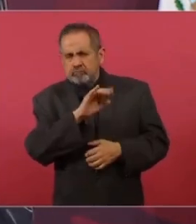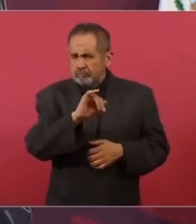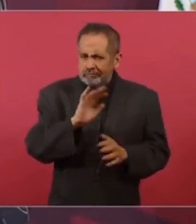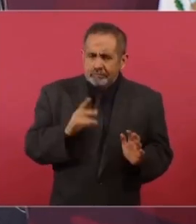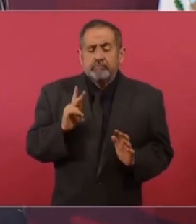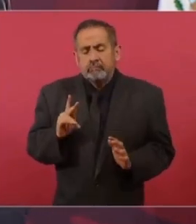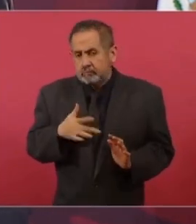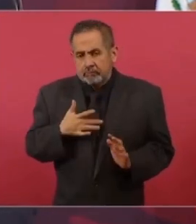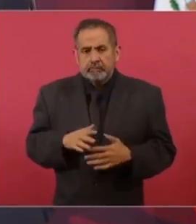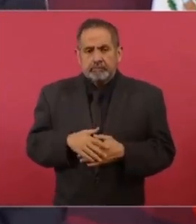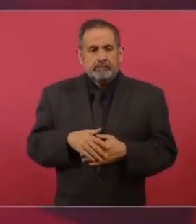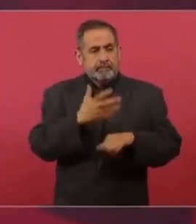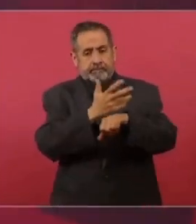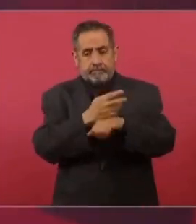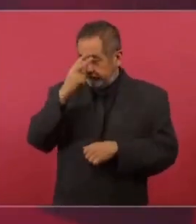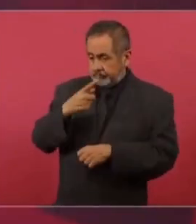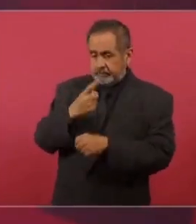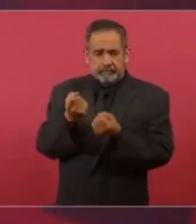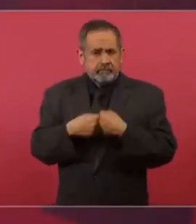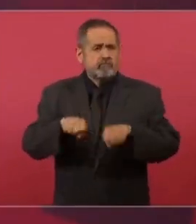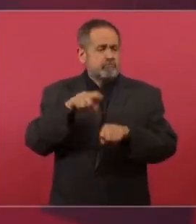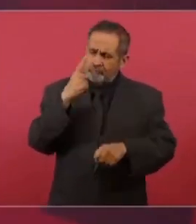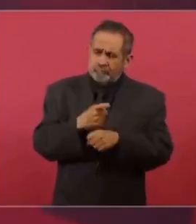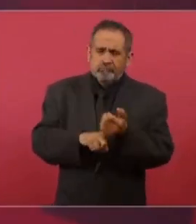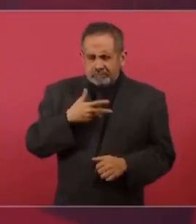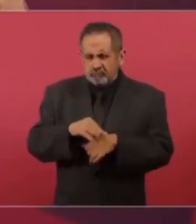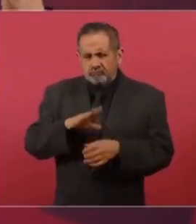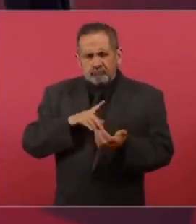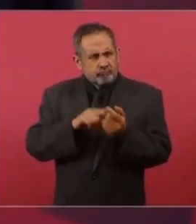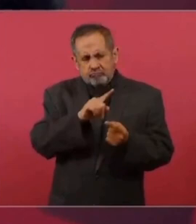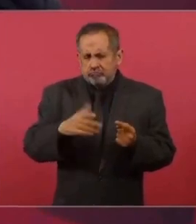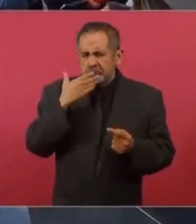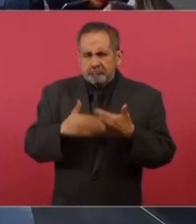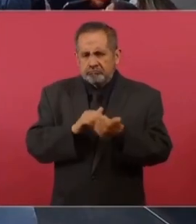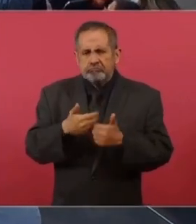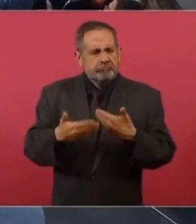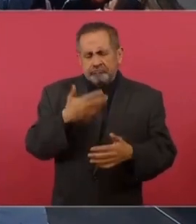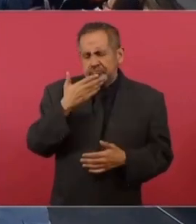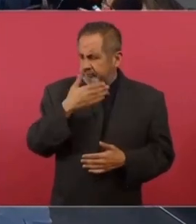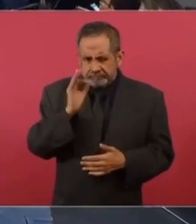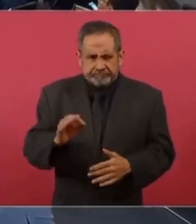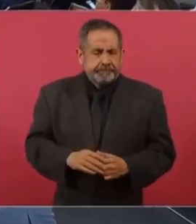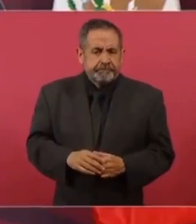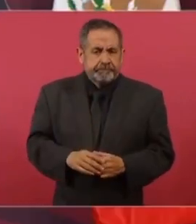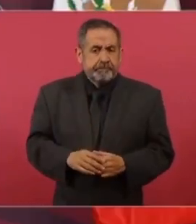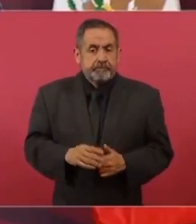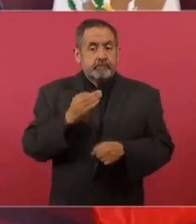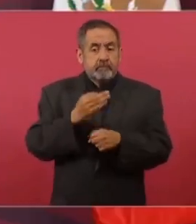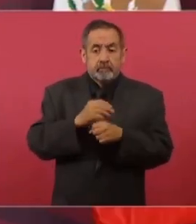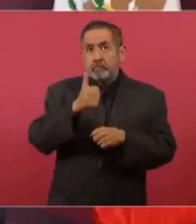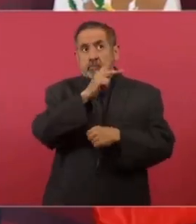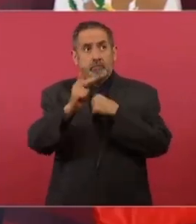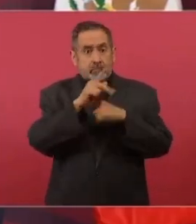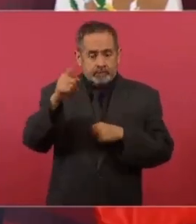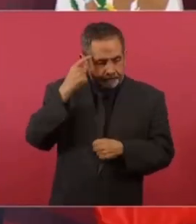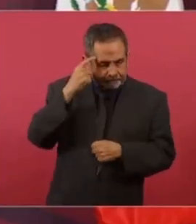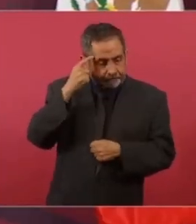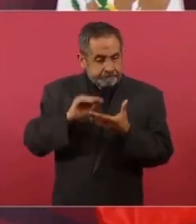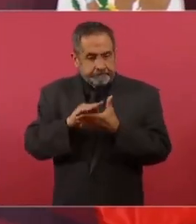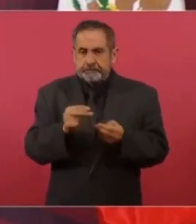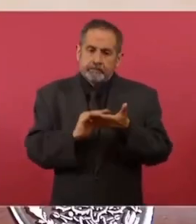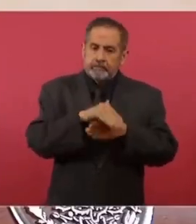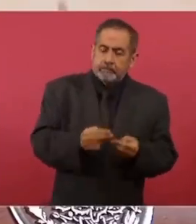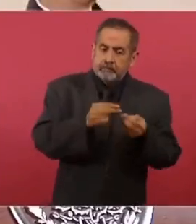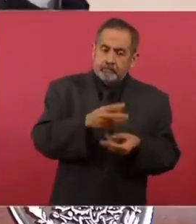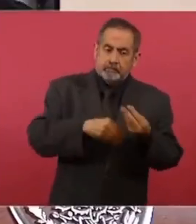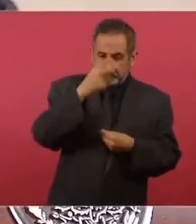México es el principal socio económico comercial de Estados Unidos. Hay una fiebre de inversión extranjera hacia